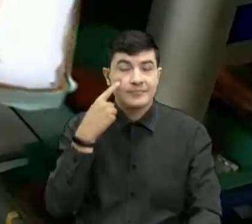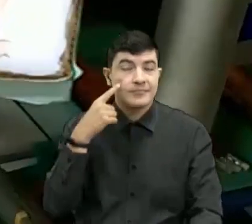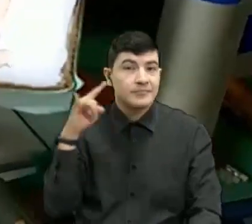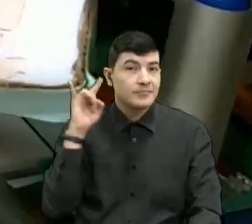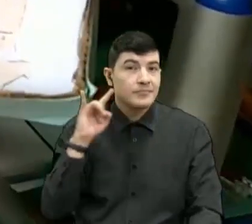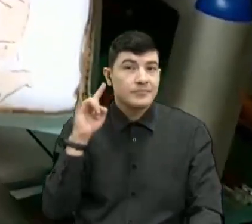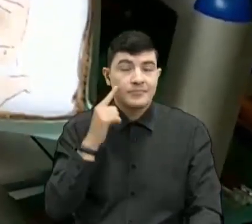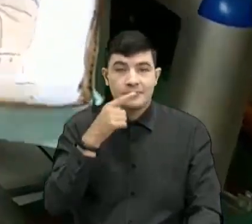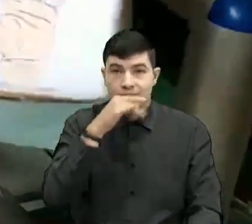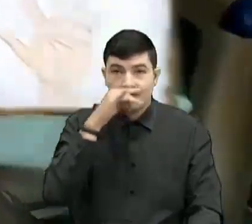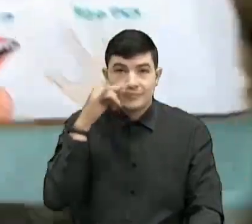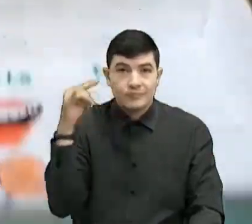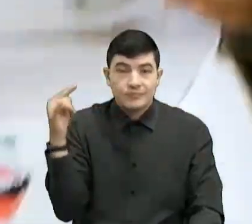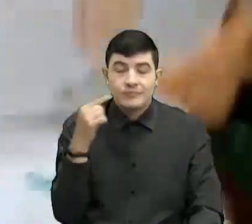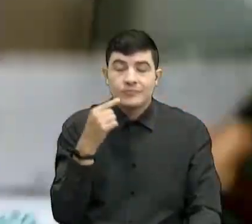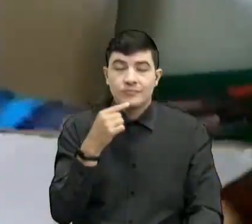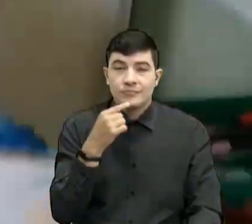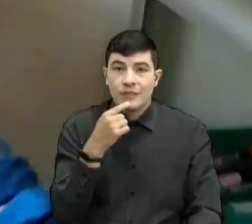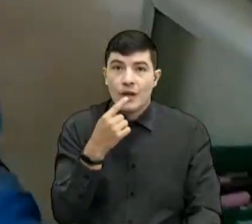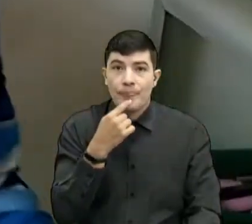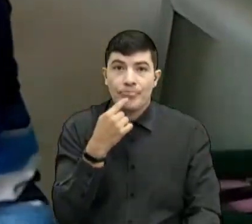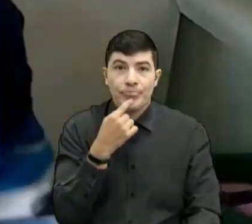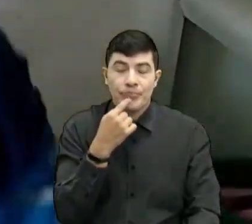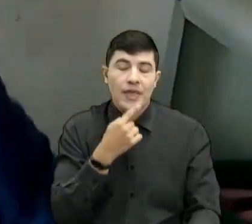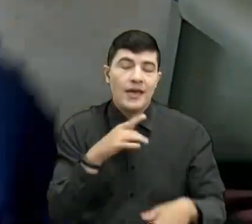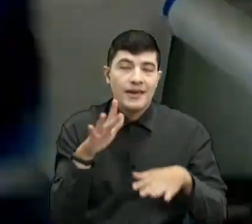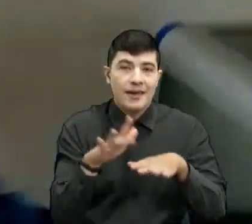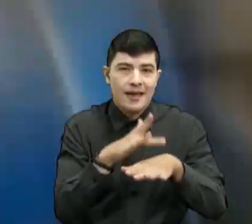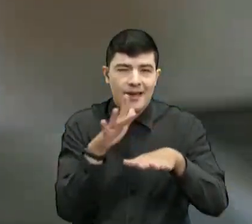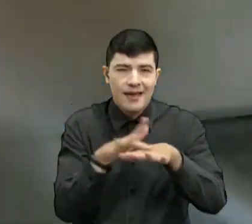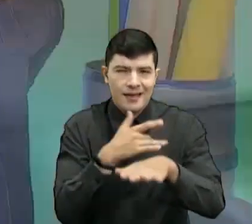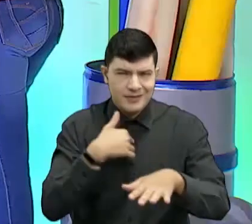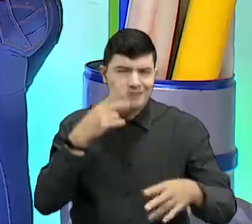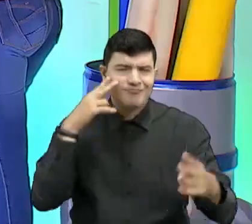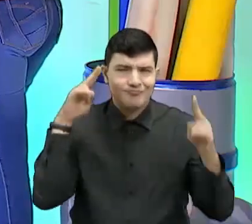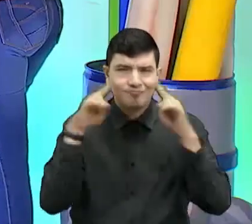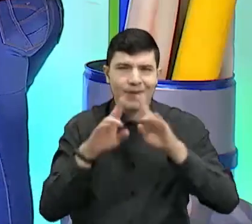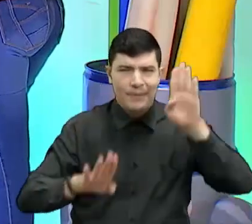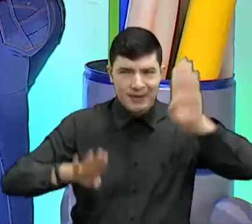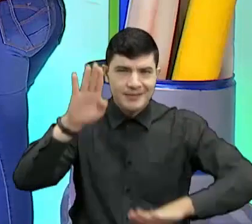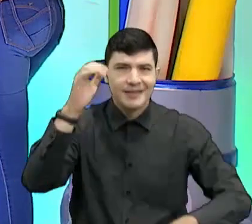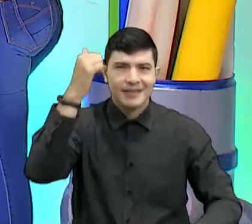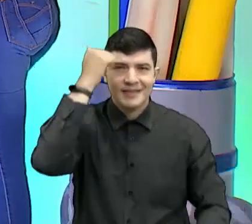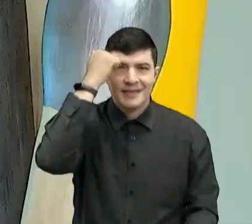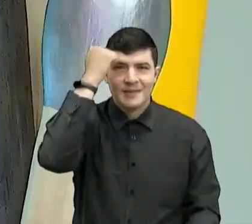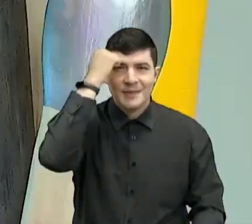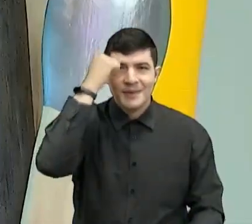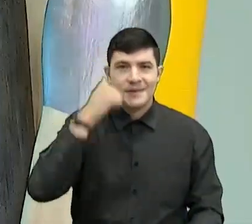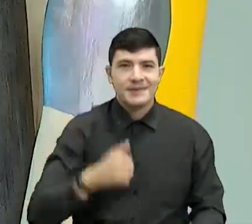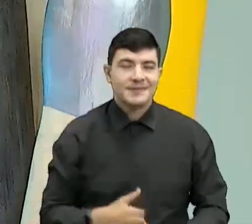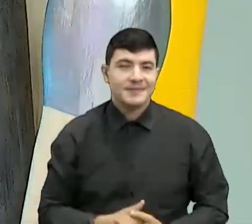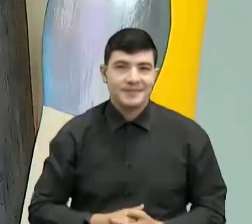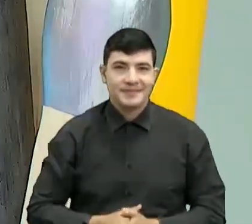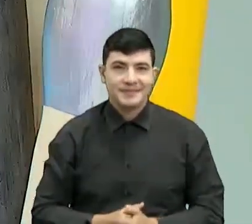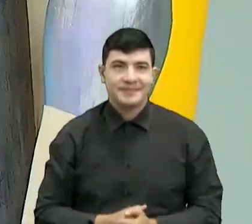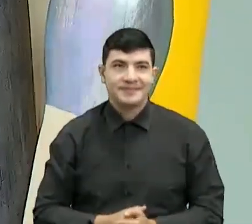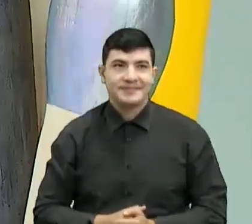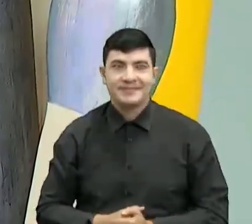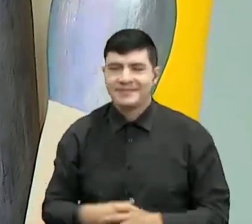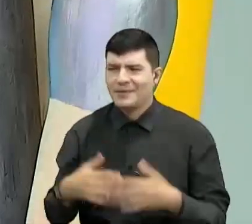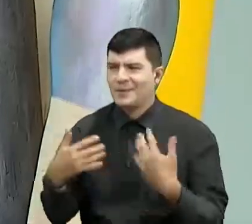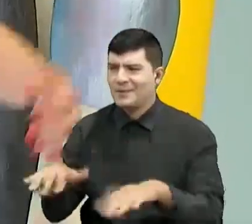olfato, el gusto y el tacto. Y estoy viendo presente, profe. Ay, mi amor